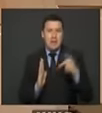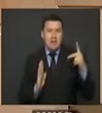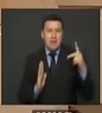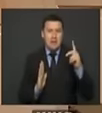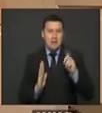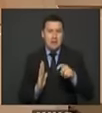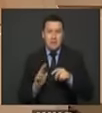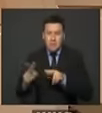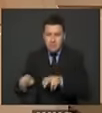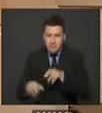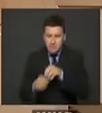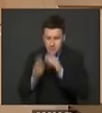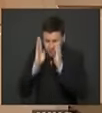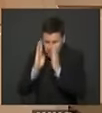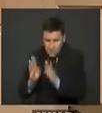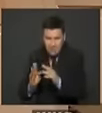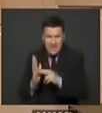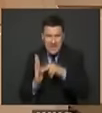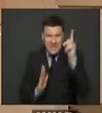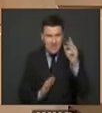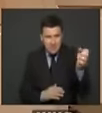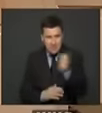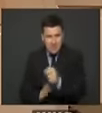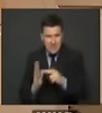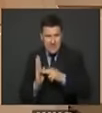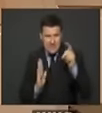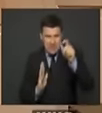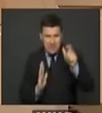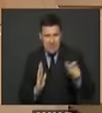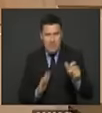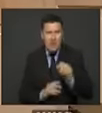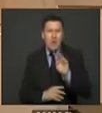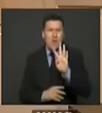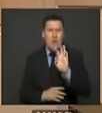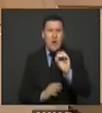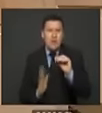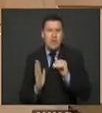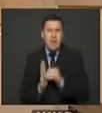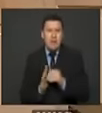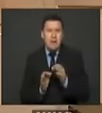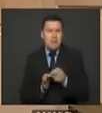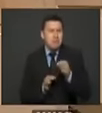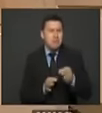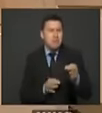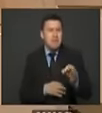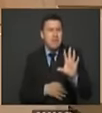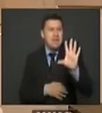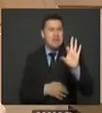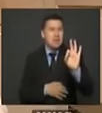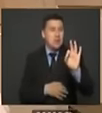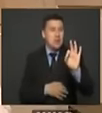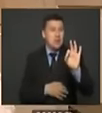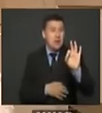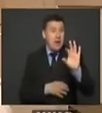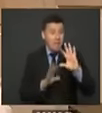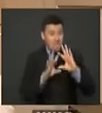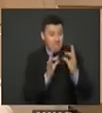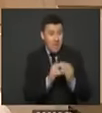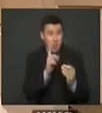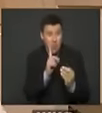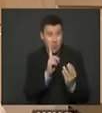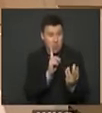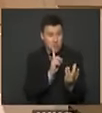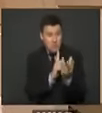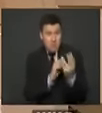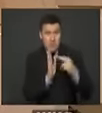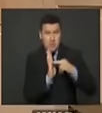agropecuarios para poder atender a estas 40 mil veredas más o menos 50 familias por técnico por lo tanto se necesitan más